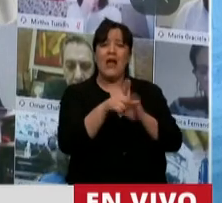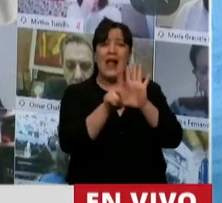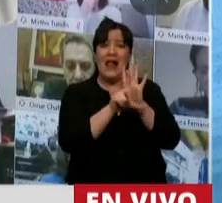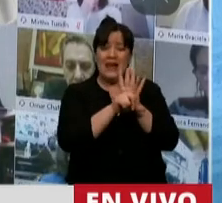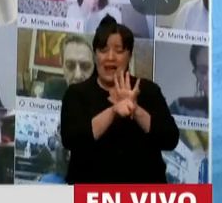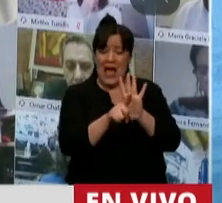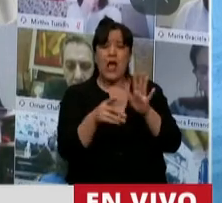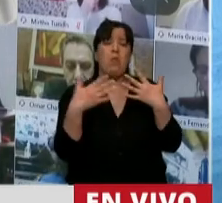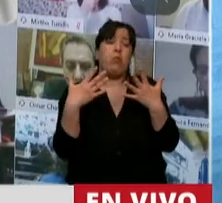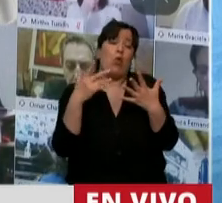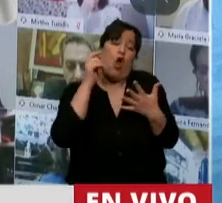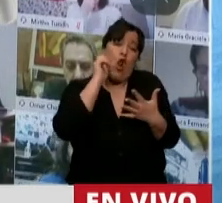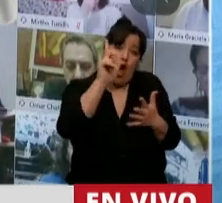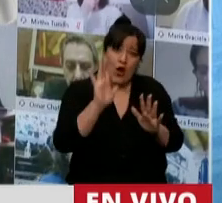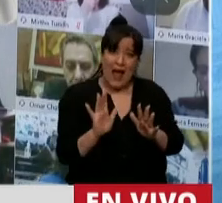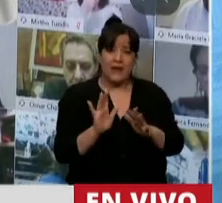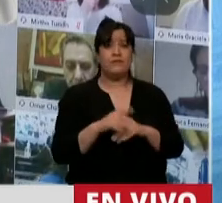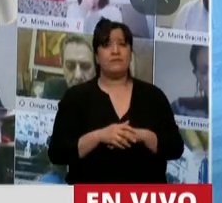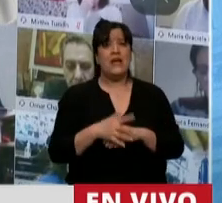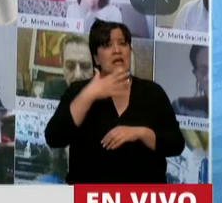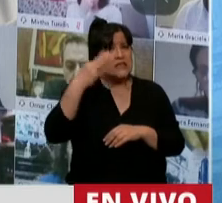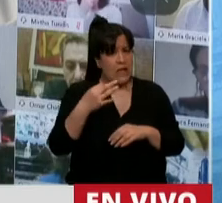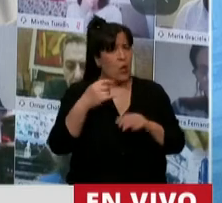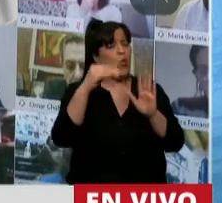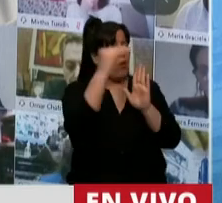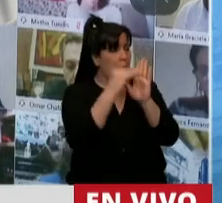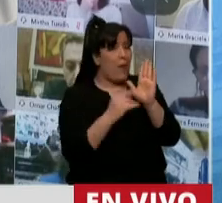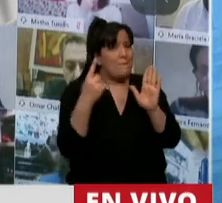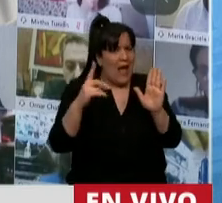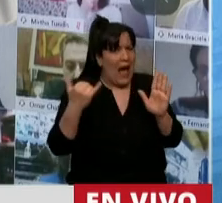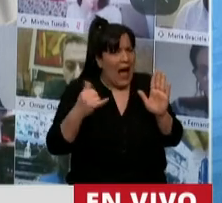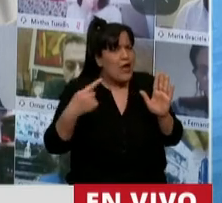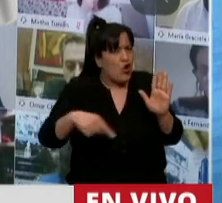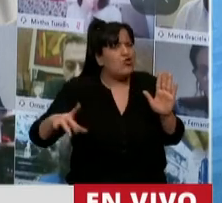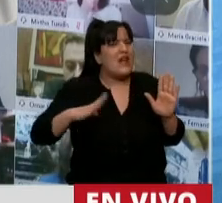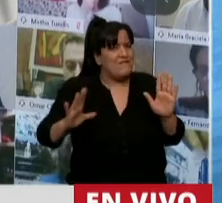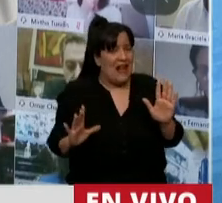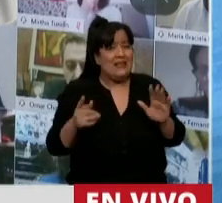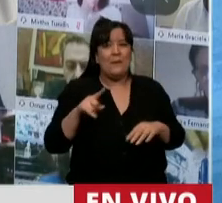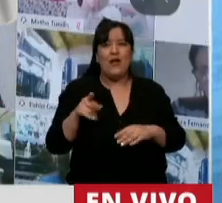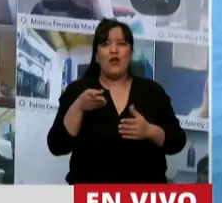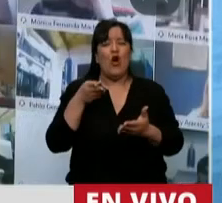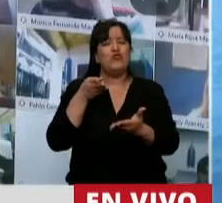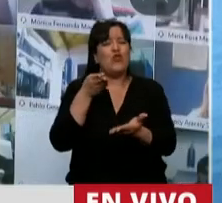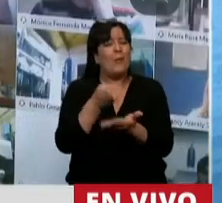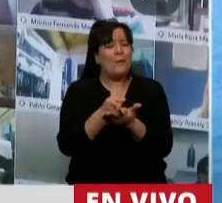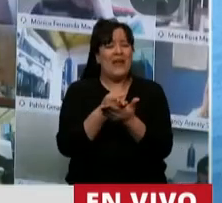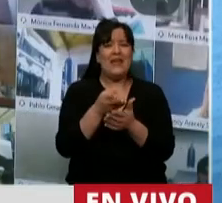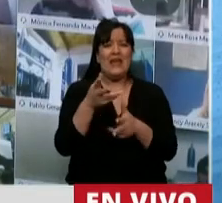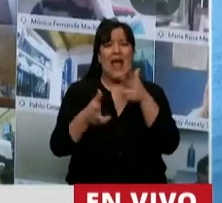que se pudo alcanzar, que seguramente van a quedar cosas pendientes. Y yo no pedí hablar prácticamente